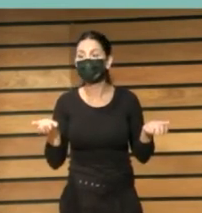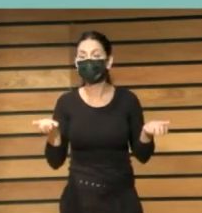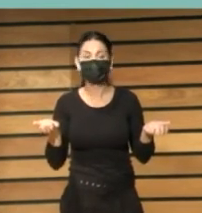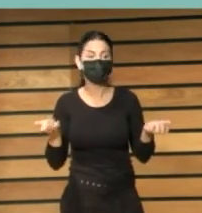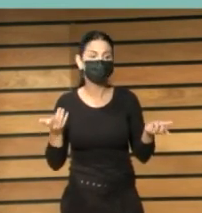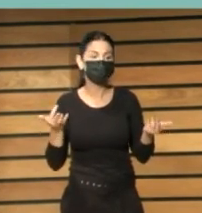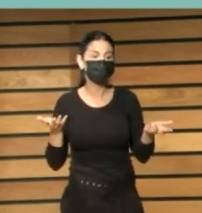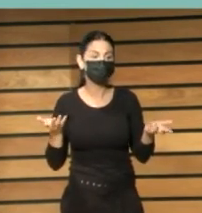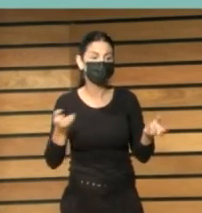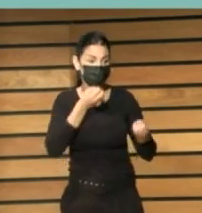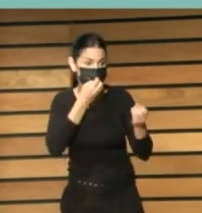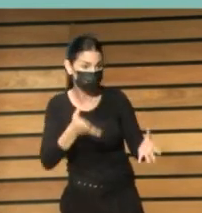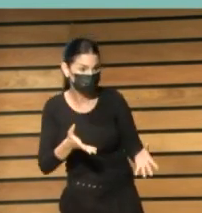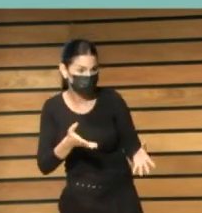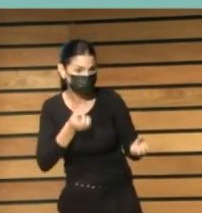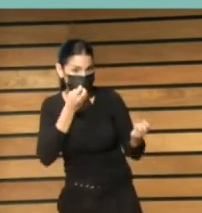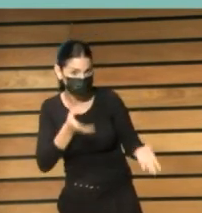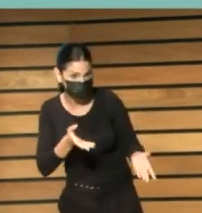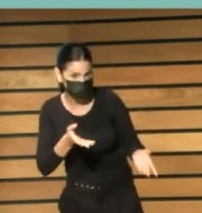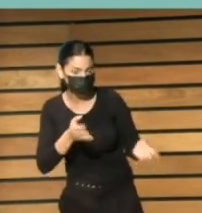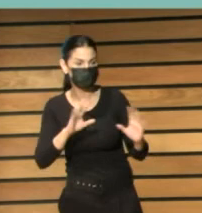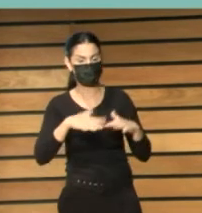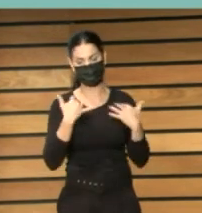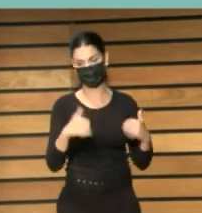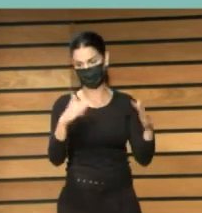les parece bien les parece bien